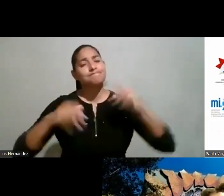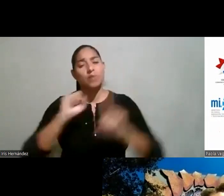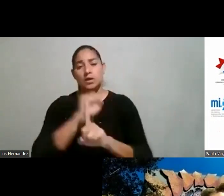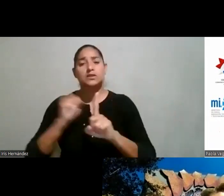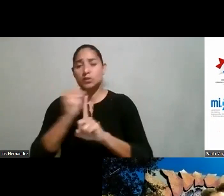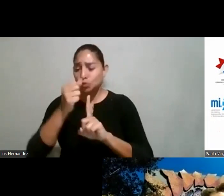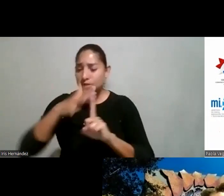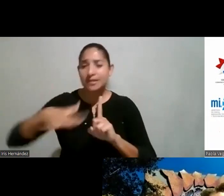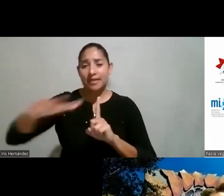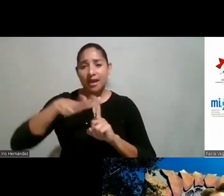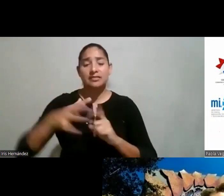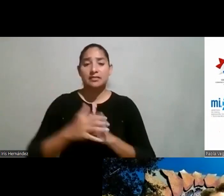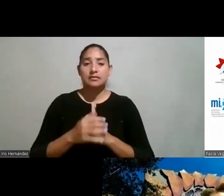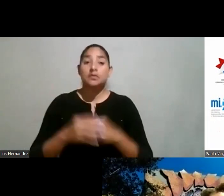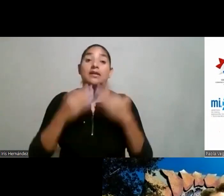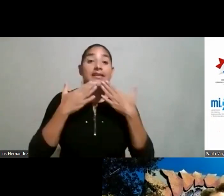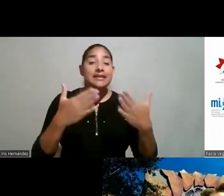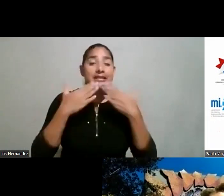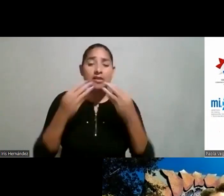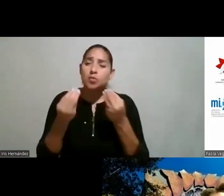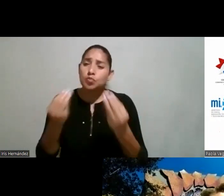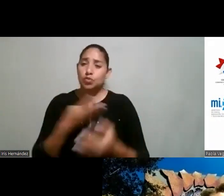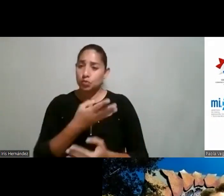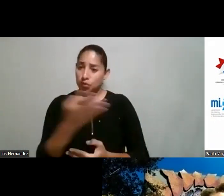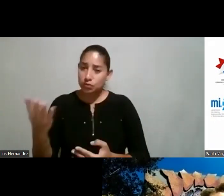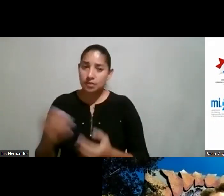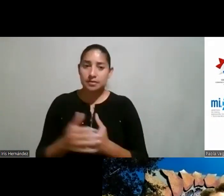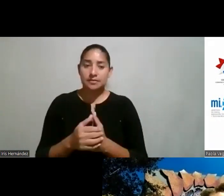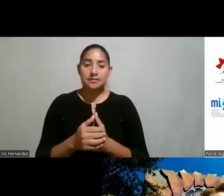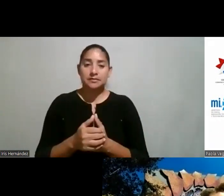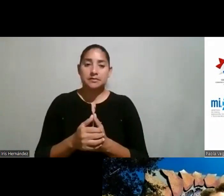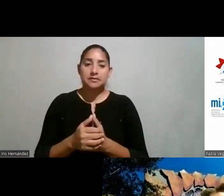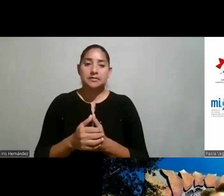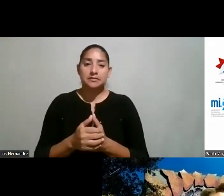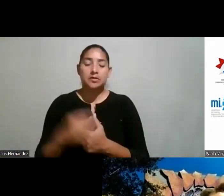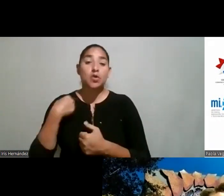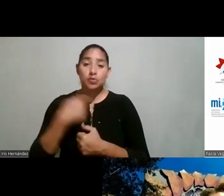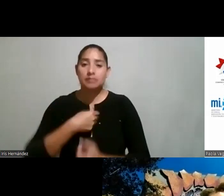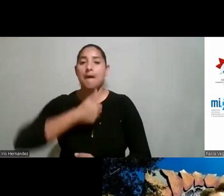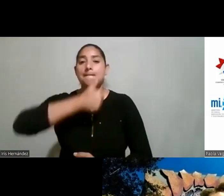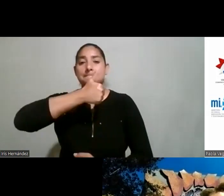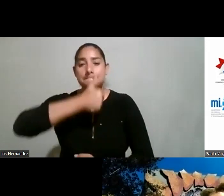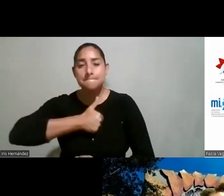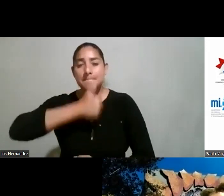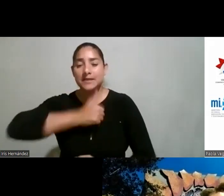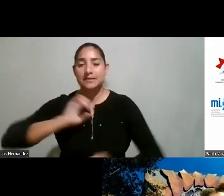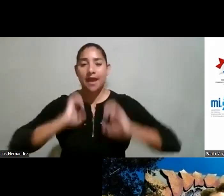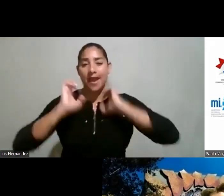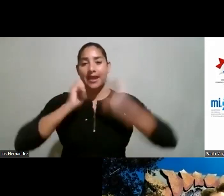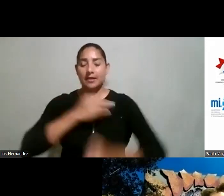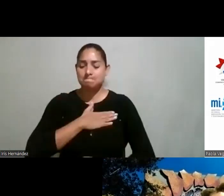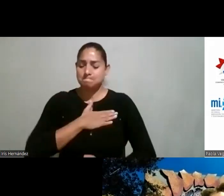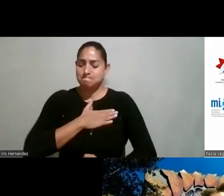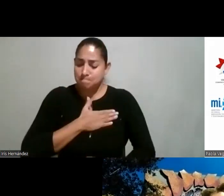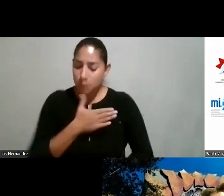y les agradezco mucho porque a ver como decimos hay que tener mucha paciencia mucha energía y realmente vocación